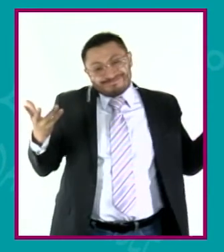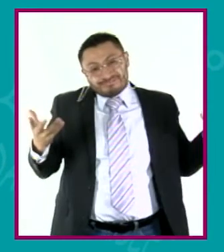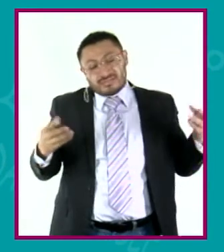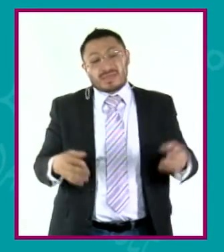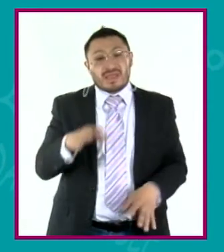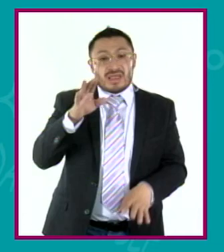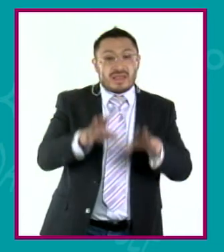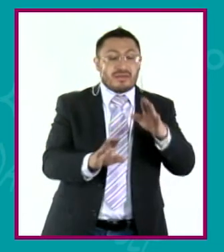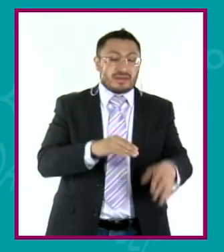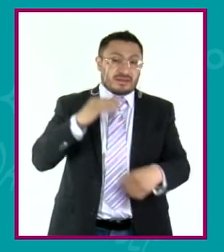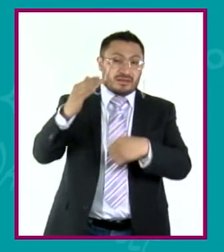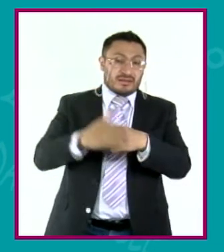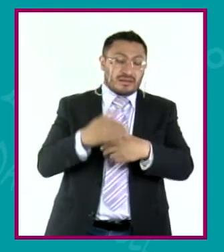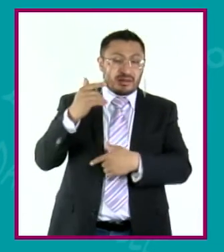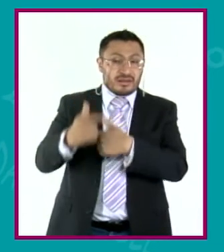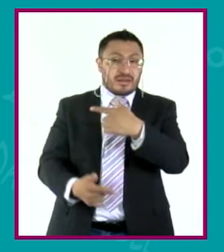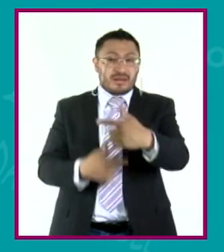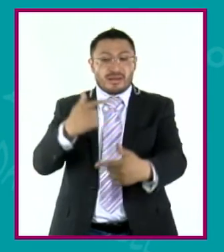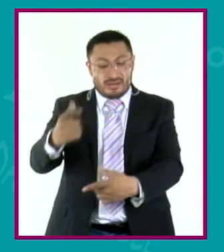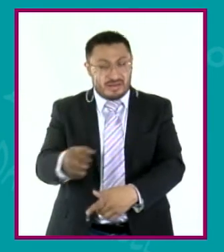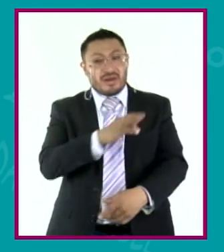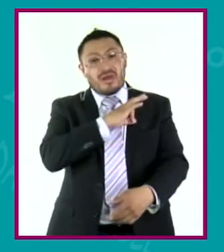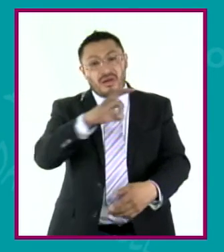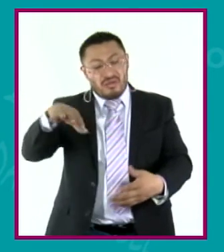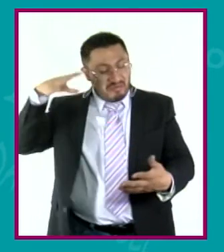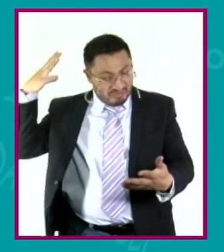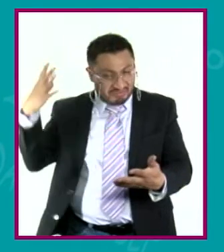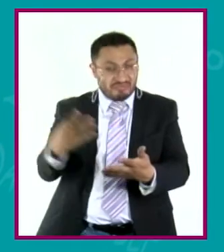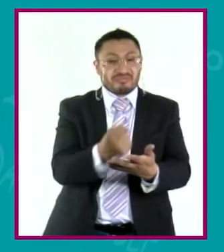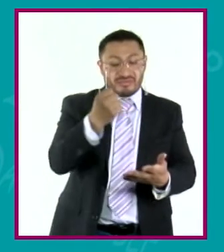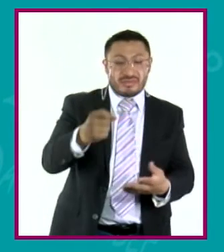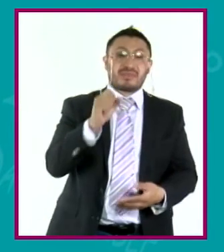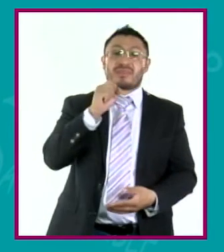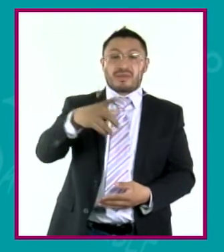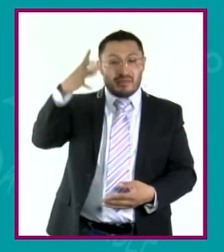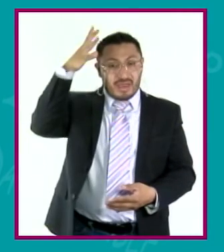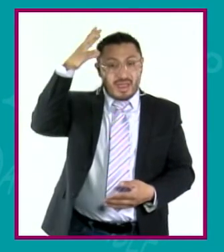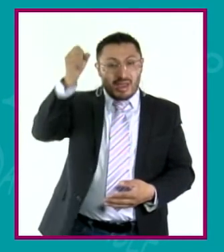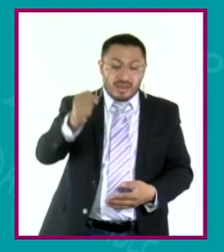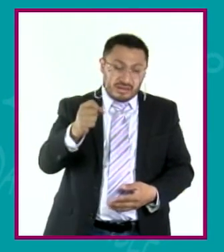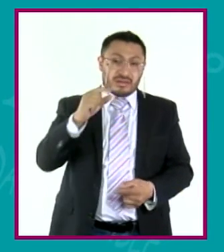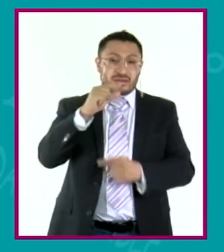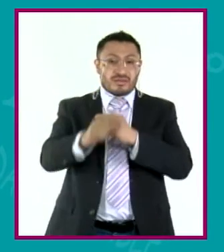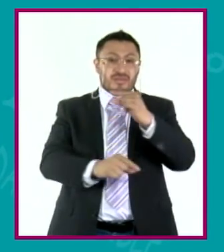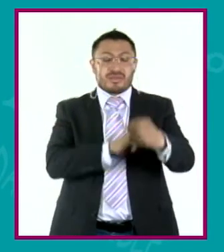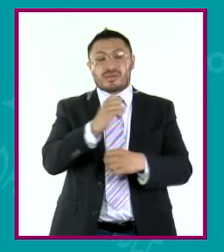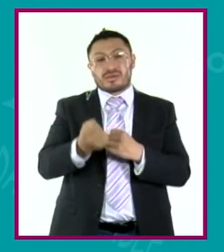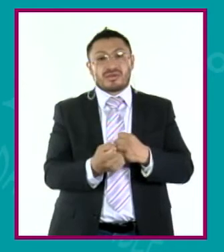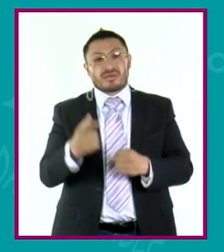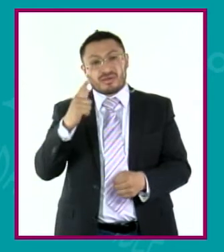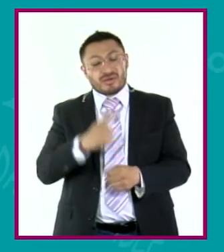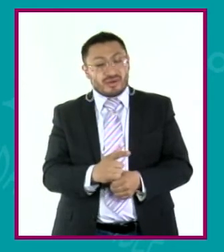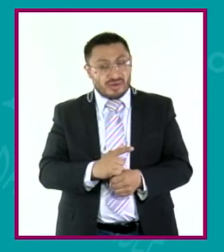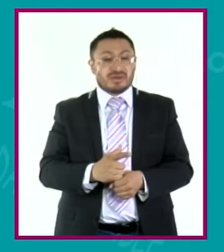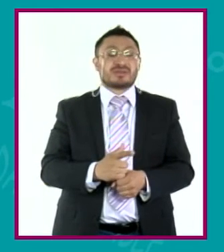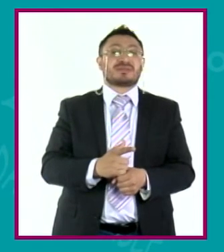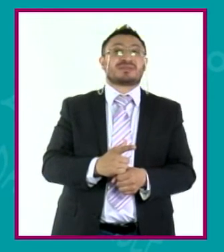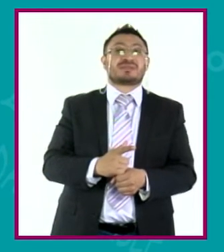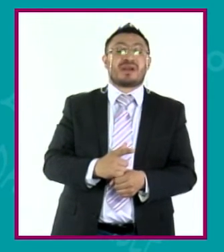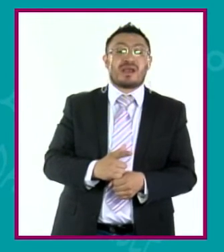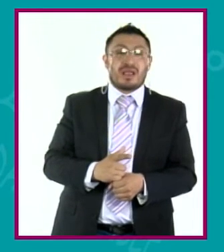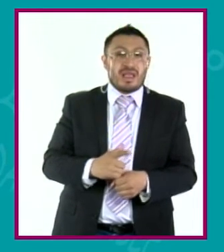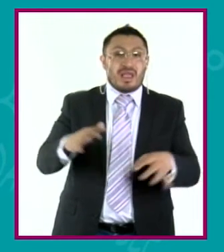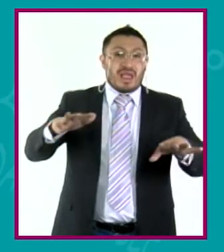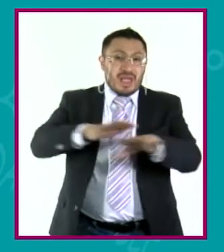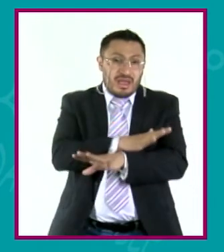generación se logra hacer porque también los conceptos van madurando socialmente. O sea, cosas que hoy pensamos no